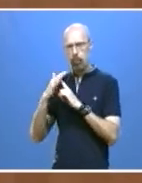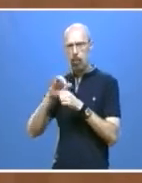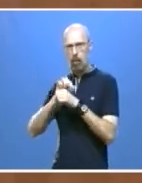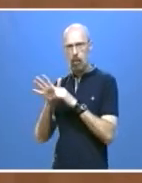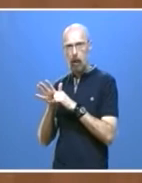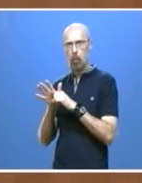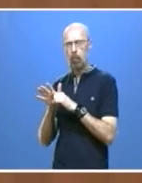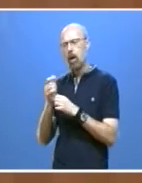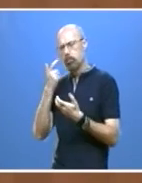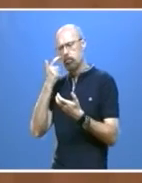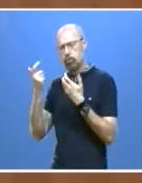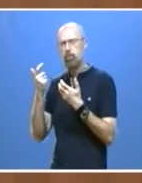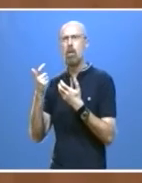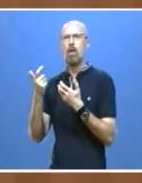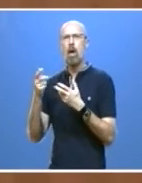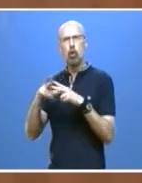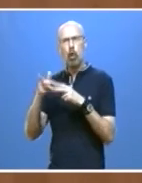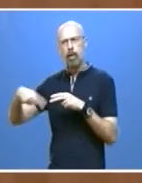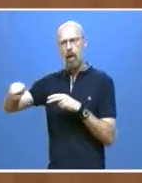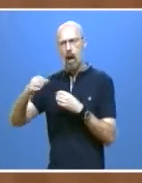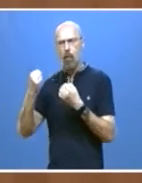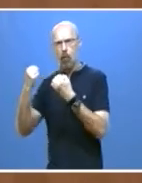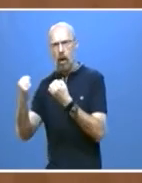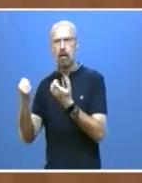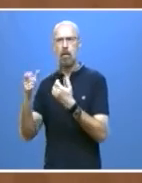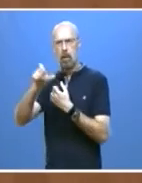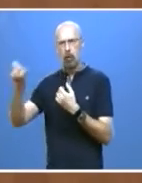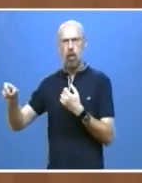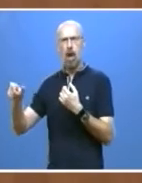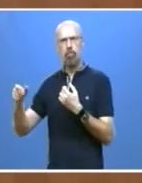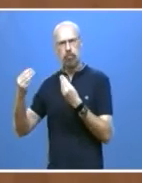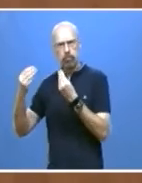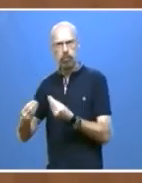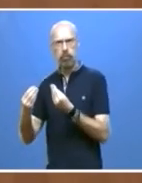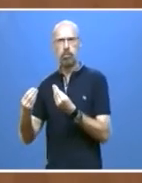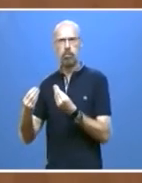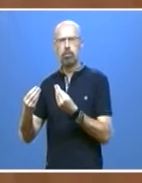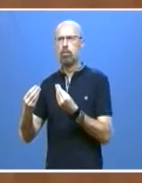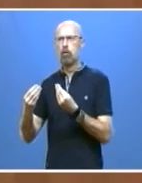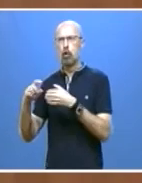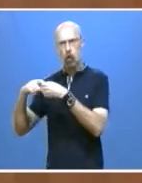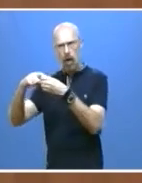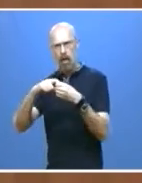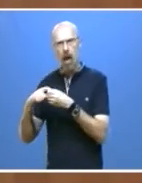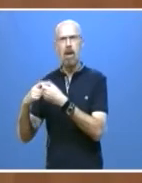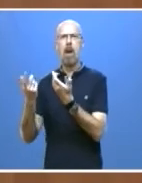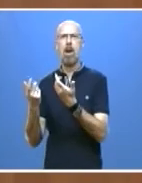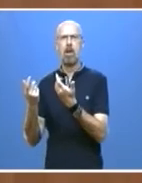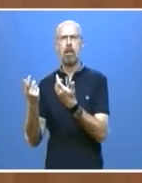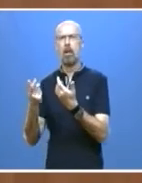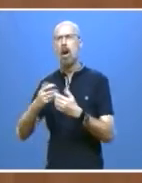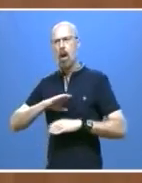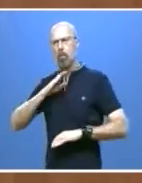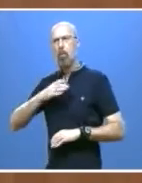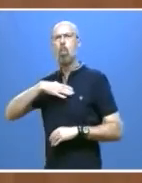y también el temple de las personas. Disciplinadas y solidarias capaces de asumir